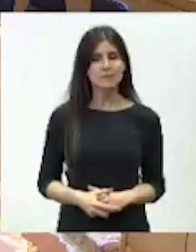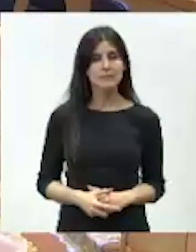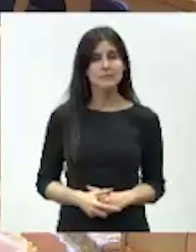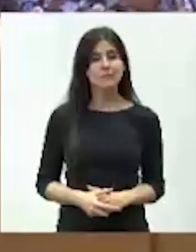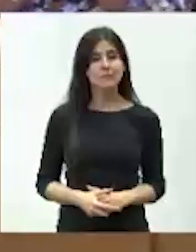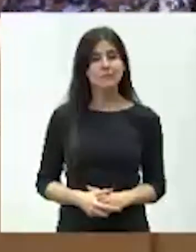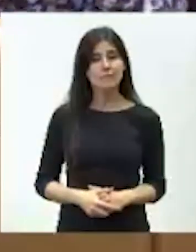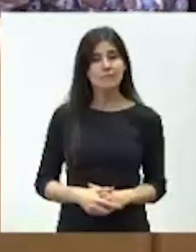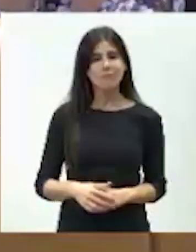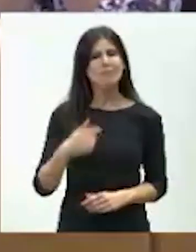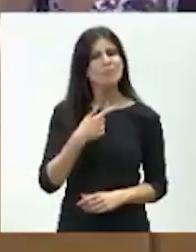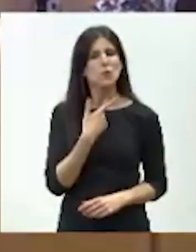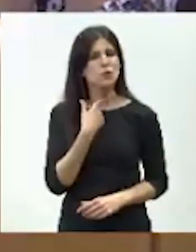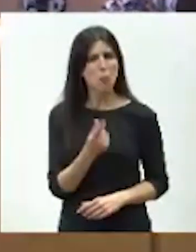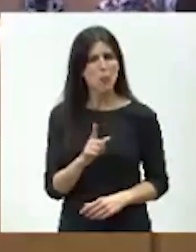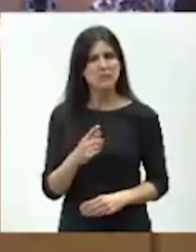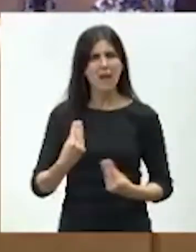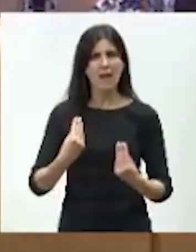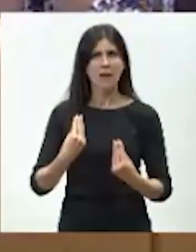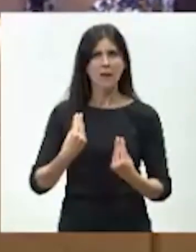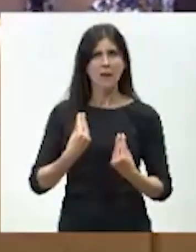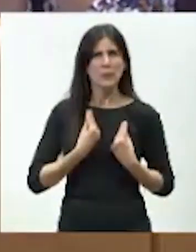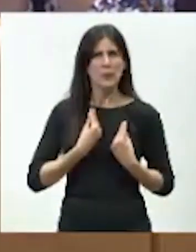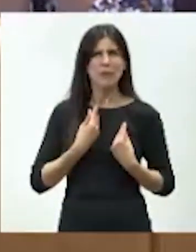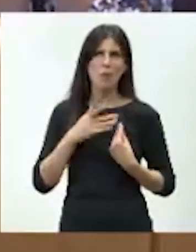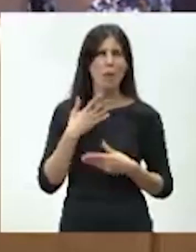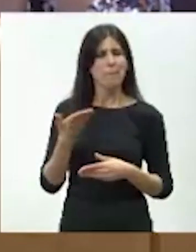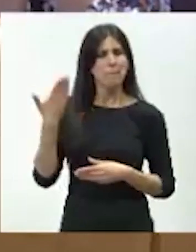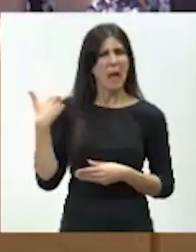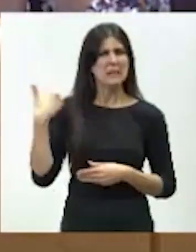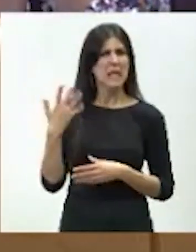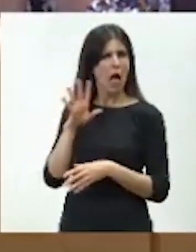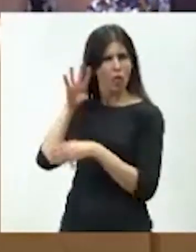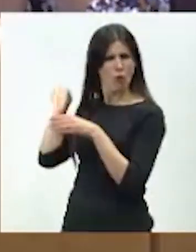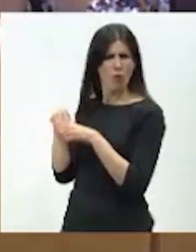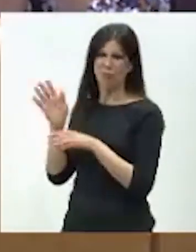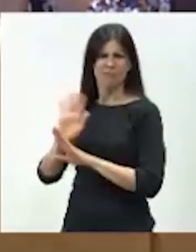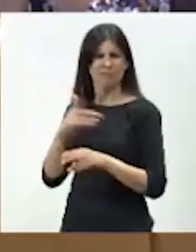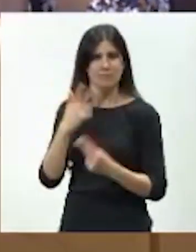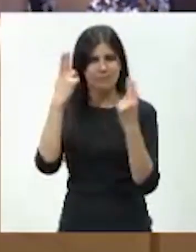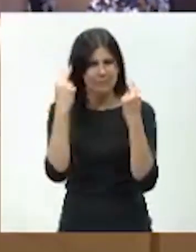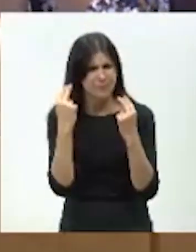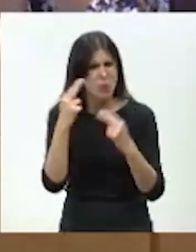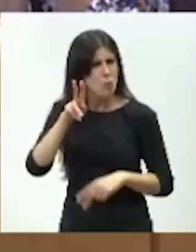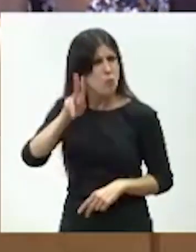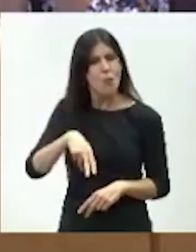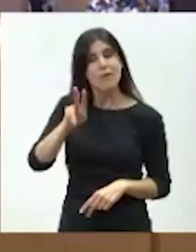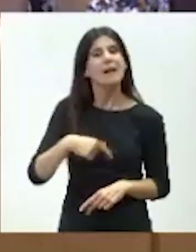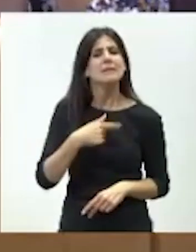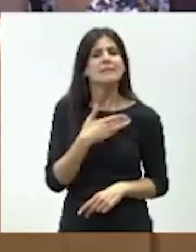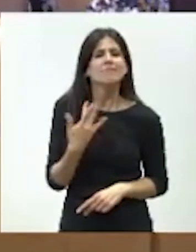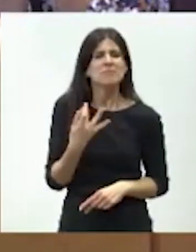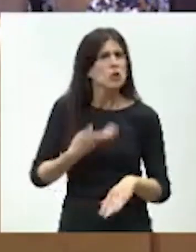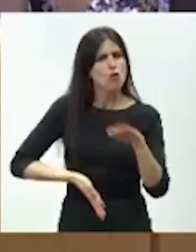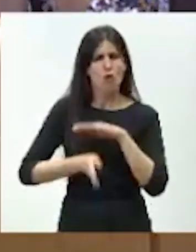Nunca me ha gustado ni vivir de mi pasado, no me ha gustado nunca doblegarme y lo que sí me ha gustado es seguir